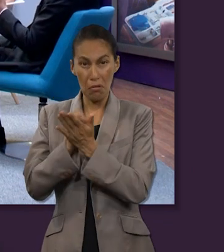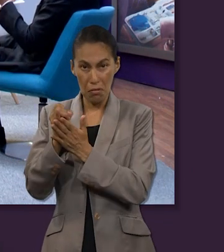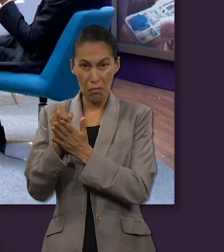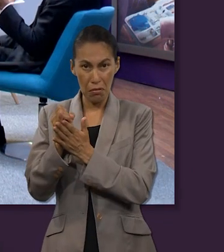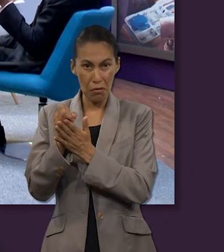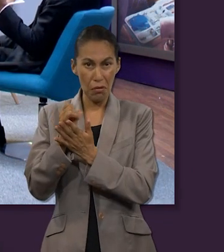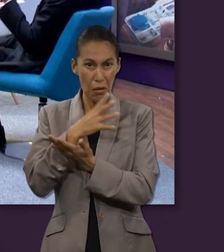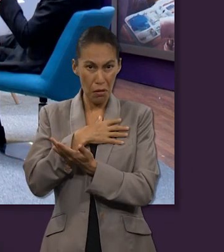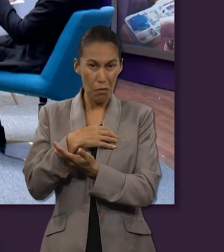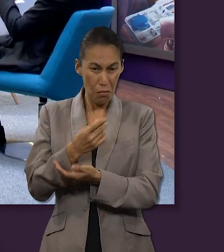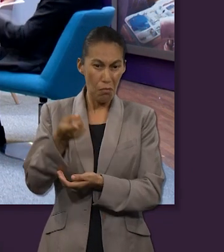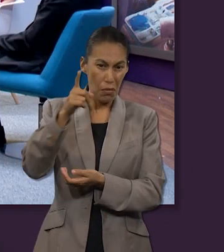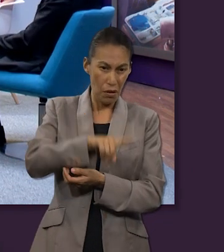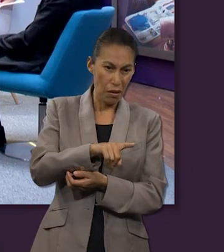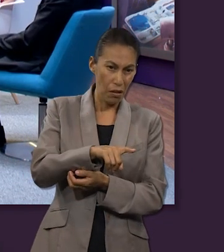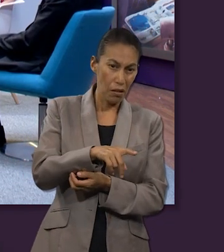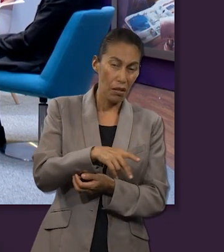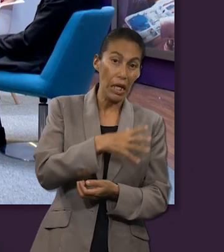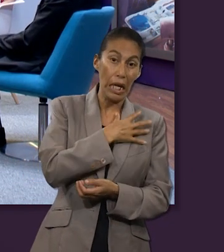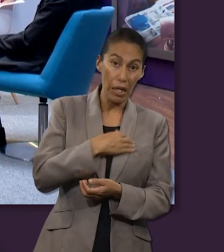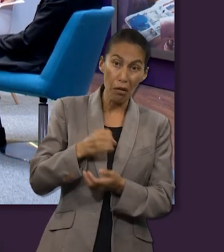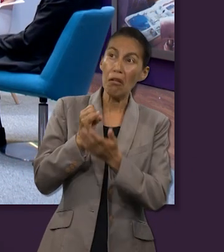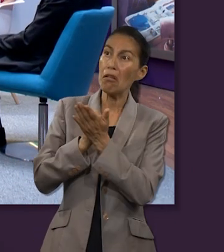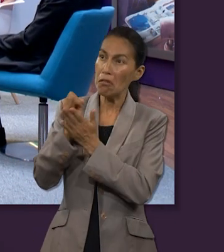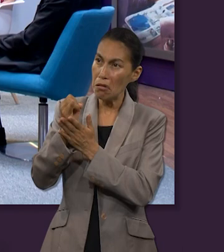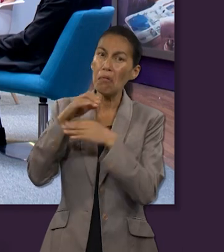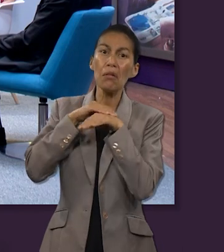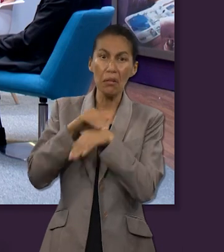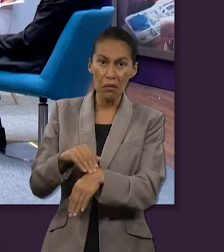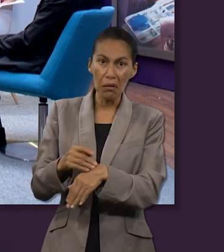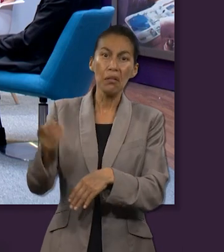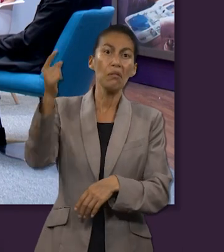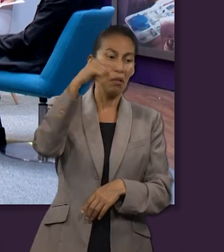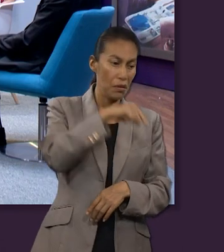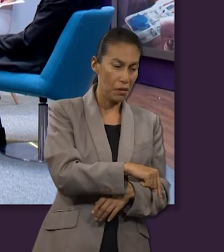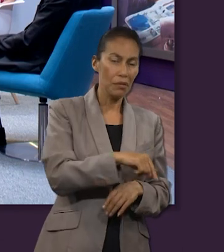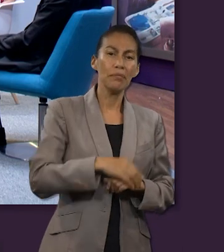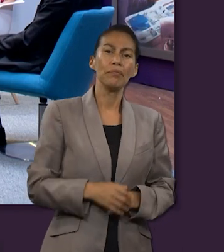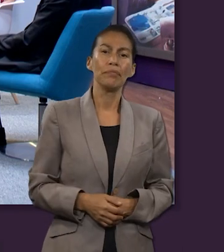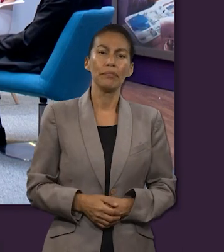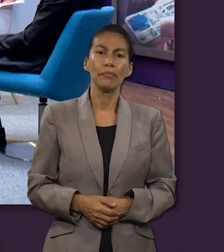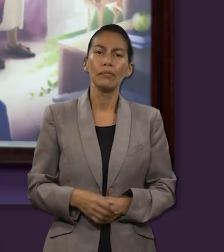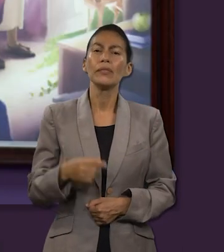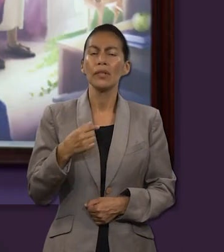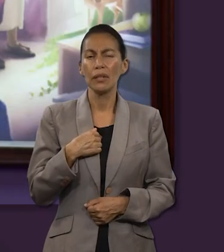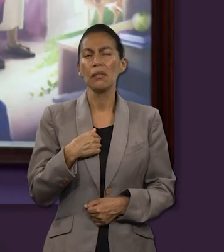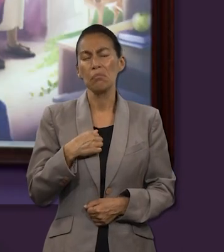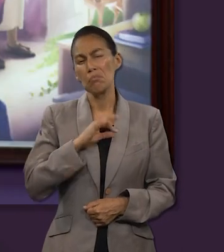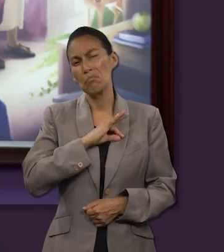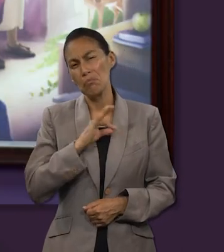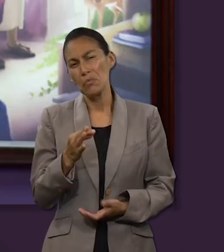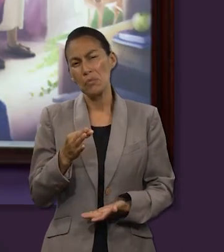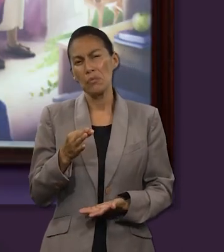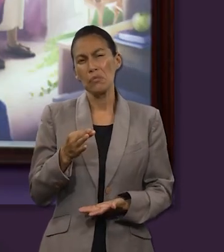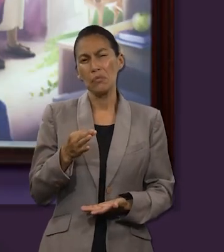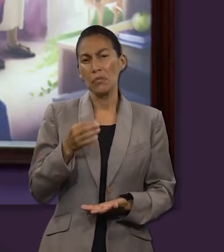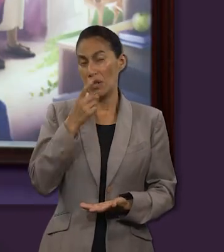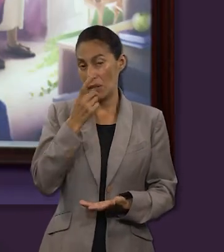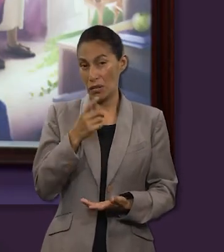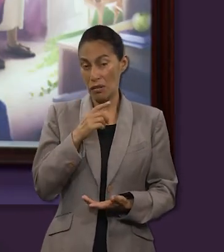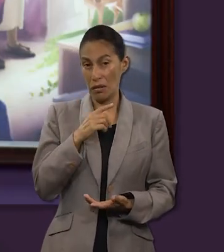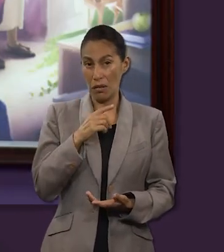del padre que tiene para cada uno de nosotros gracias podría añadir que la Cruz para mí